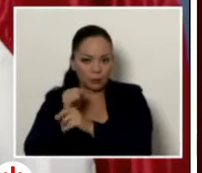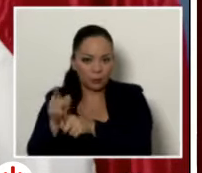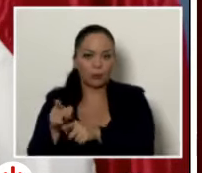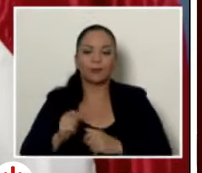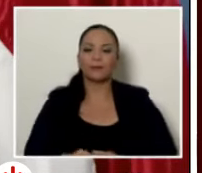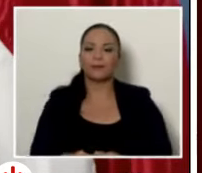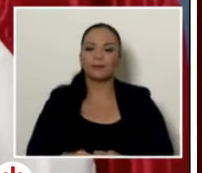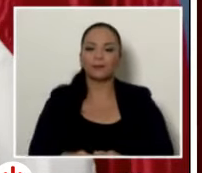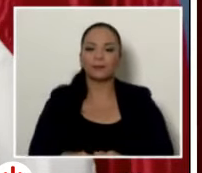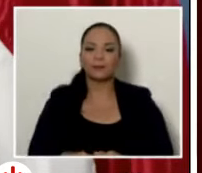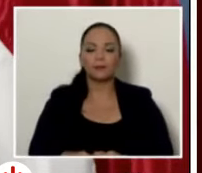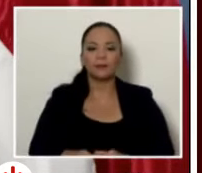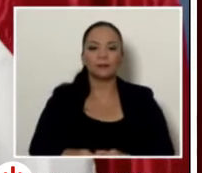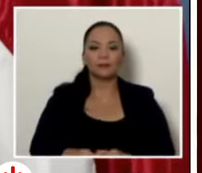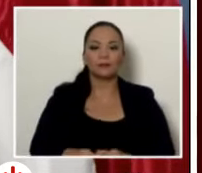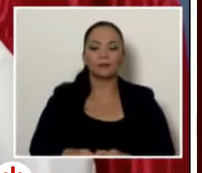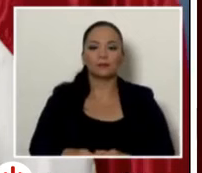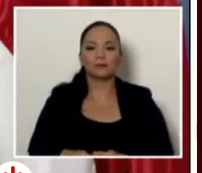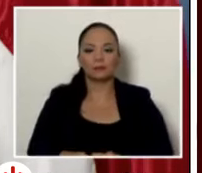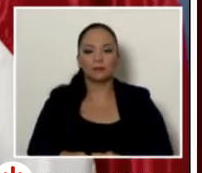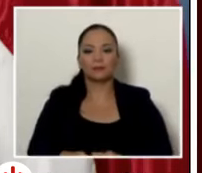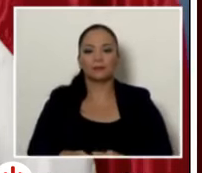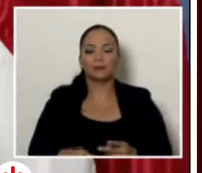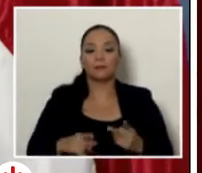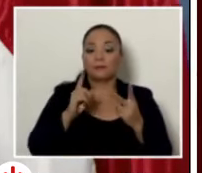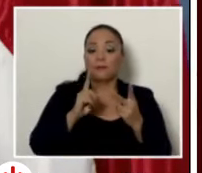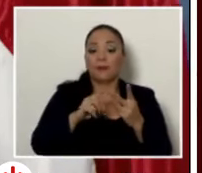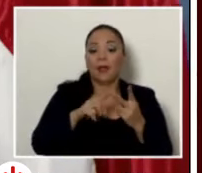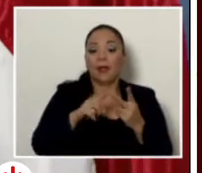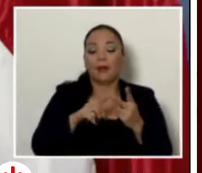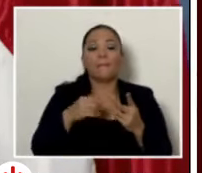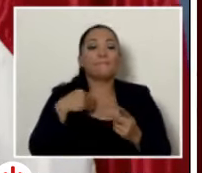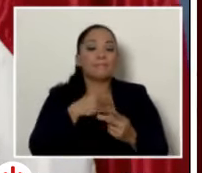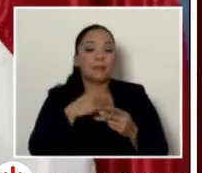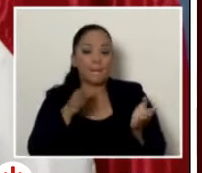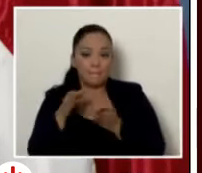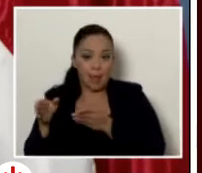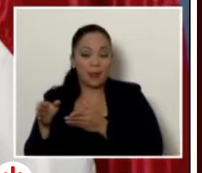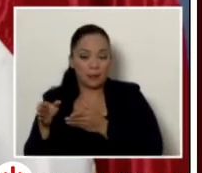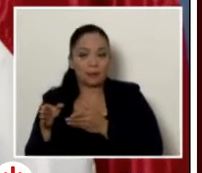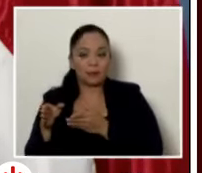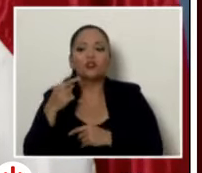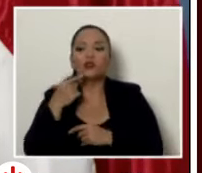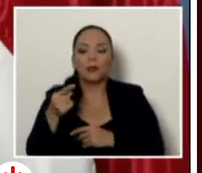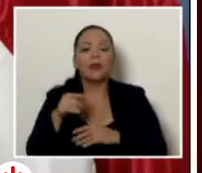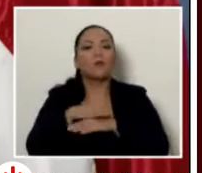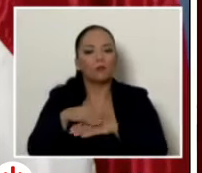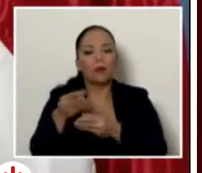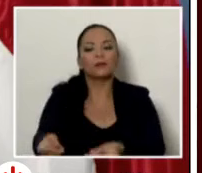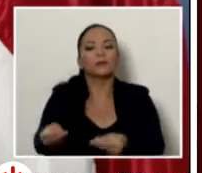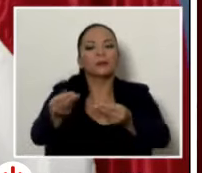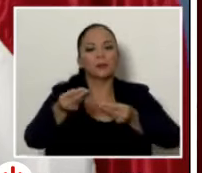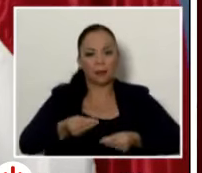A Mideplan y AIA les ordené que me presenten un plan de